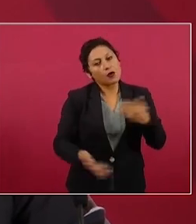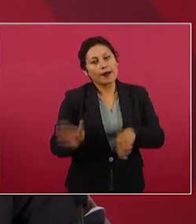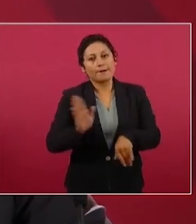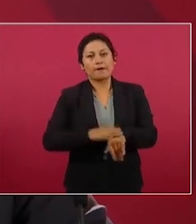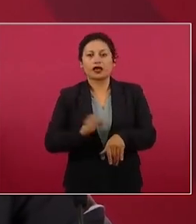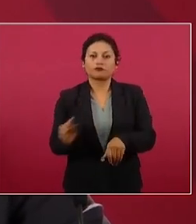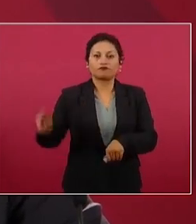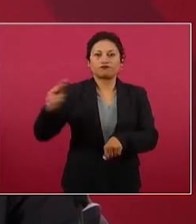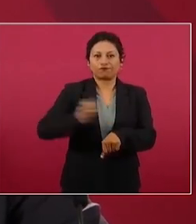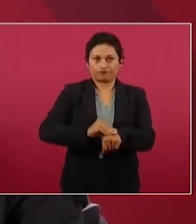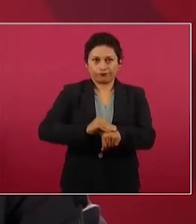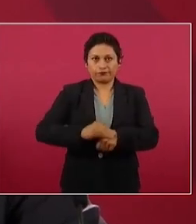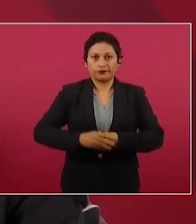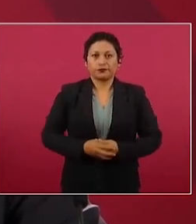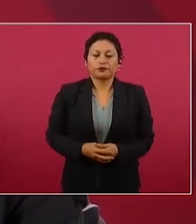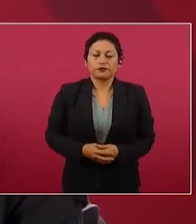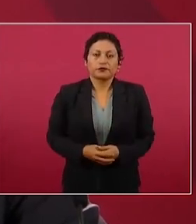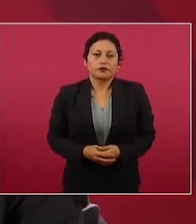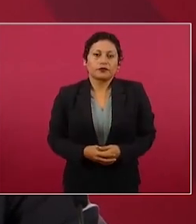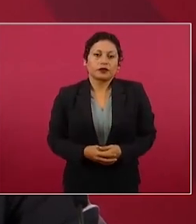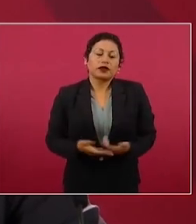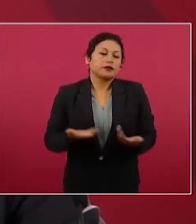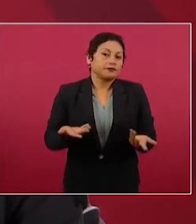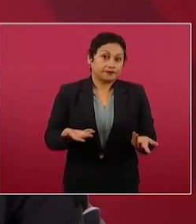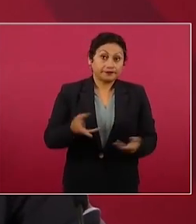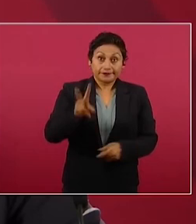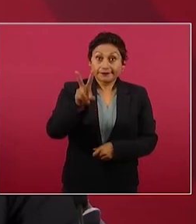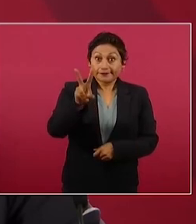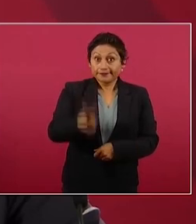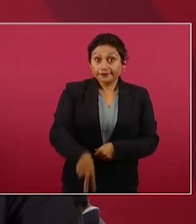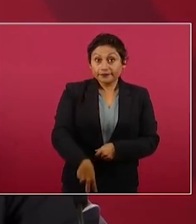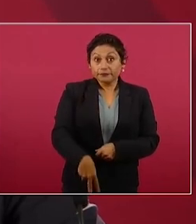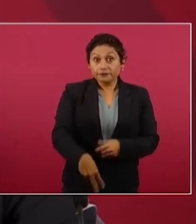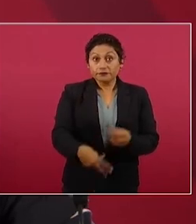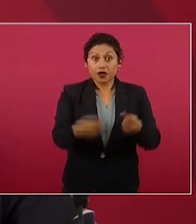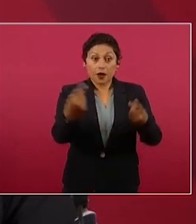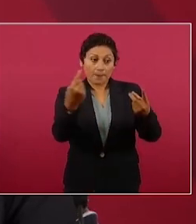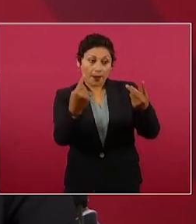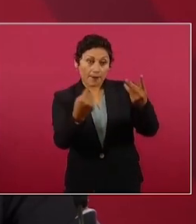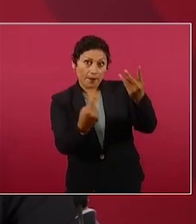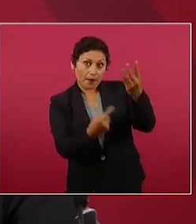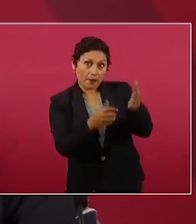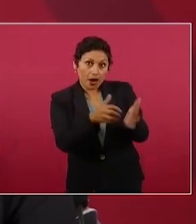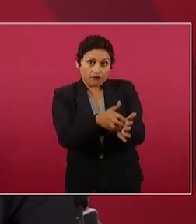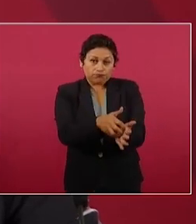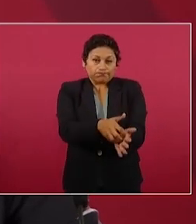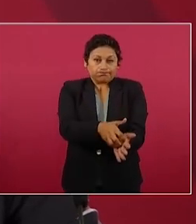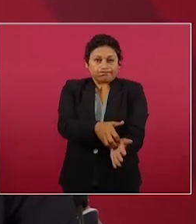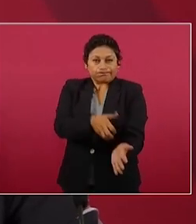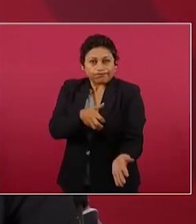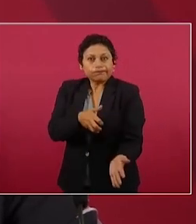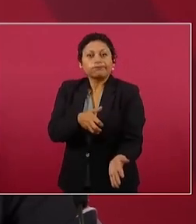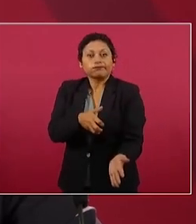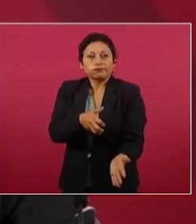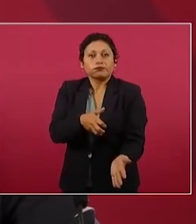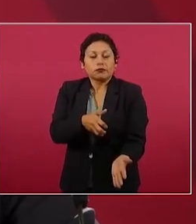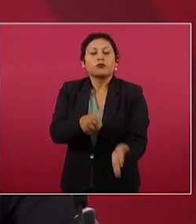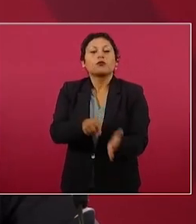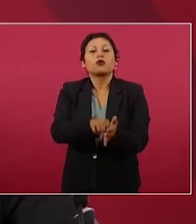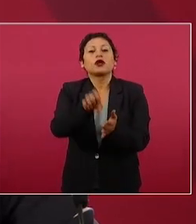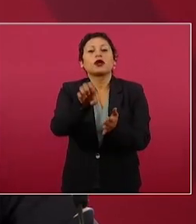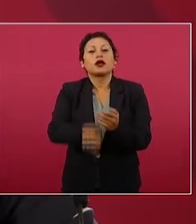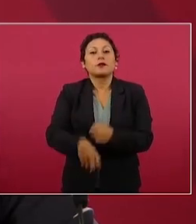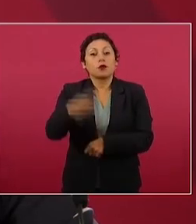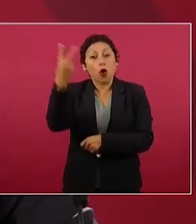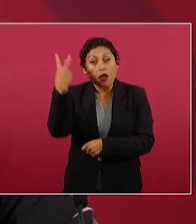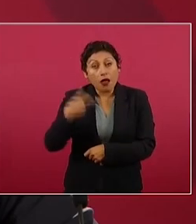como vamos a reducir bastante casi no va haber viajes al extranjero.